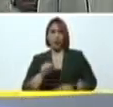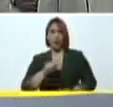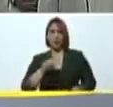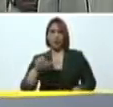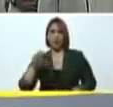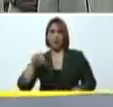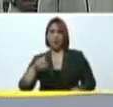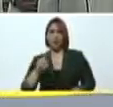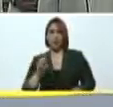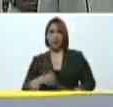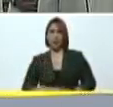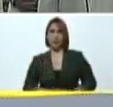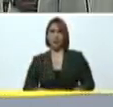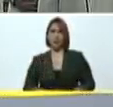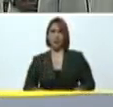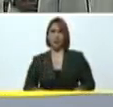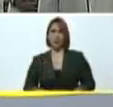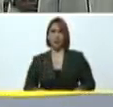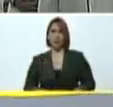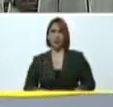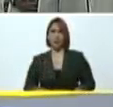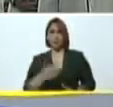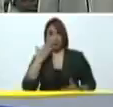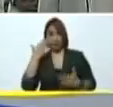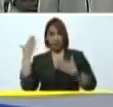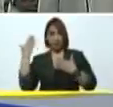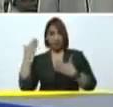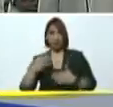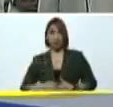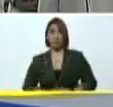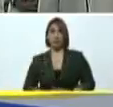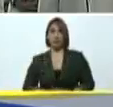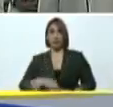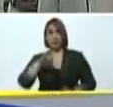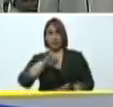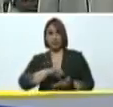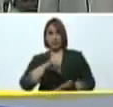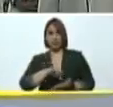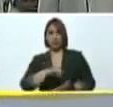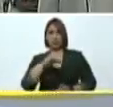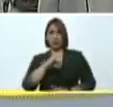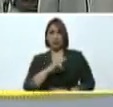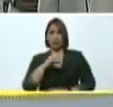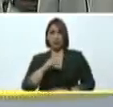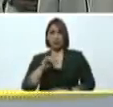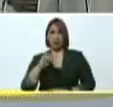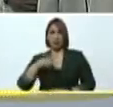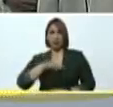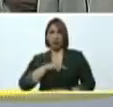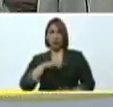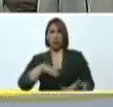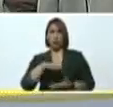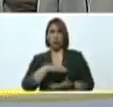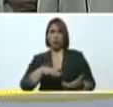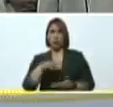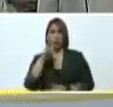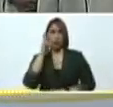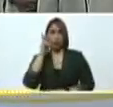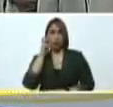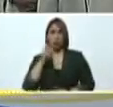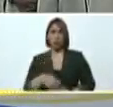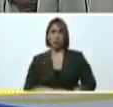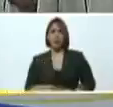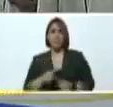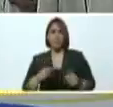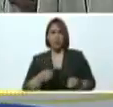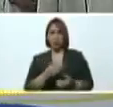doctor Salvador Allende ahí está pues el centro de diagnóstico integral tuvimos un problema con el sonido pero